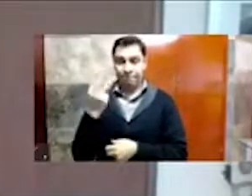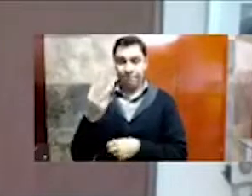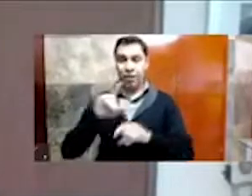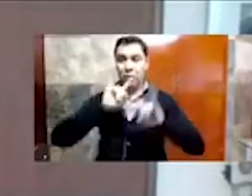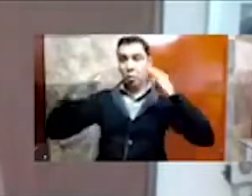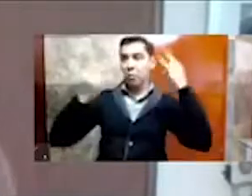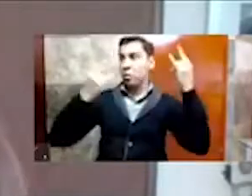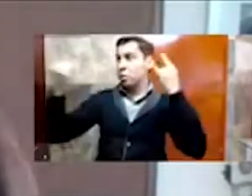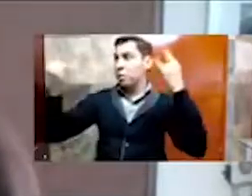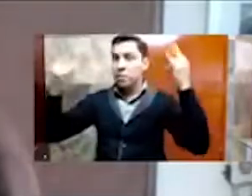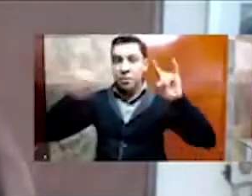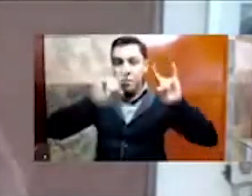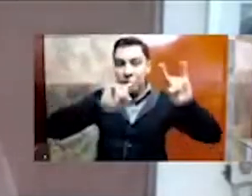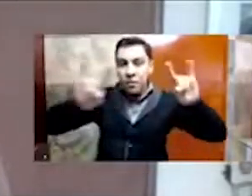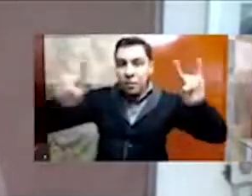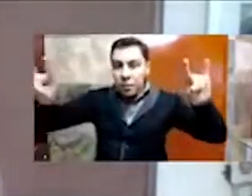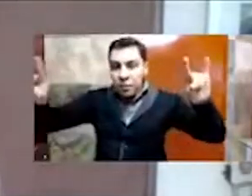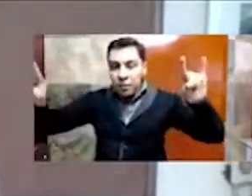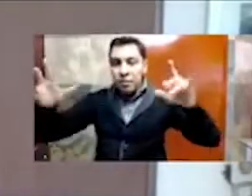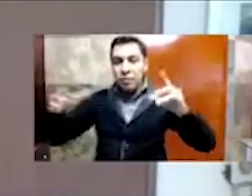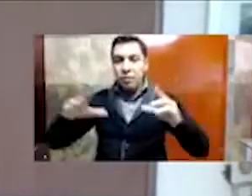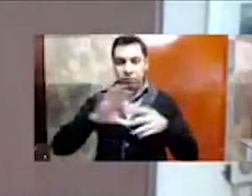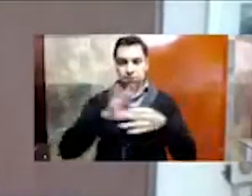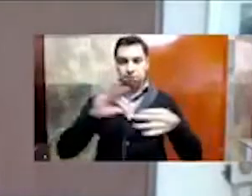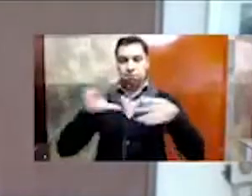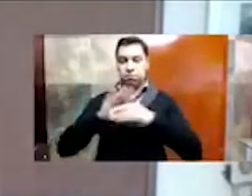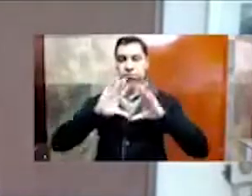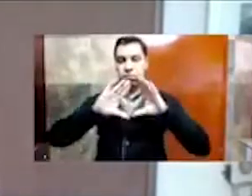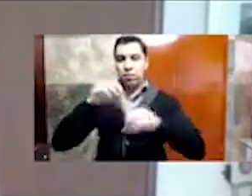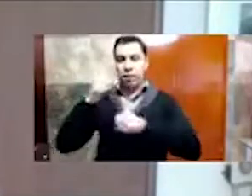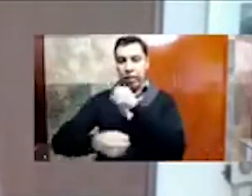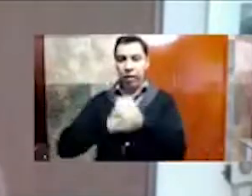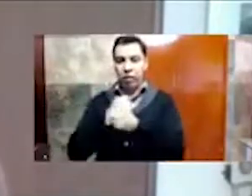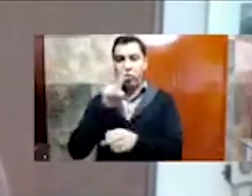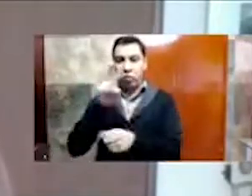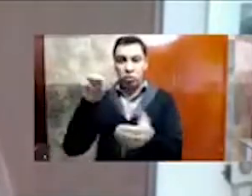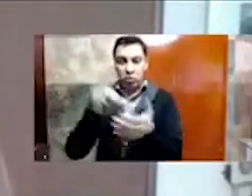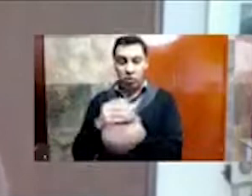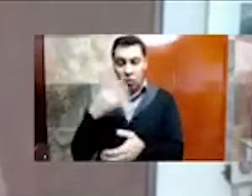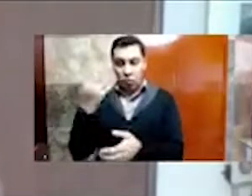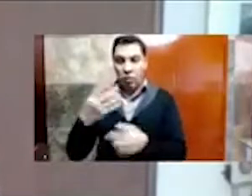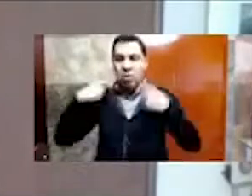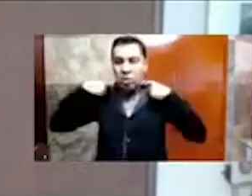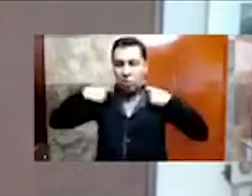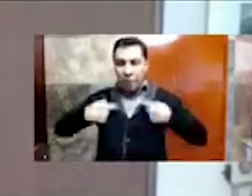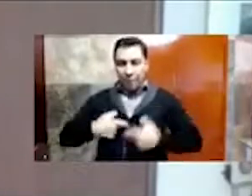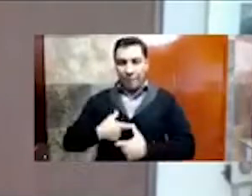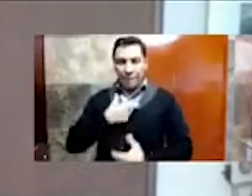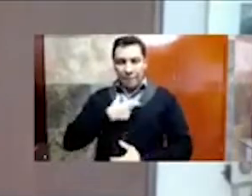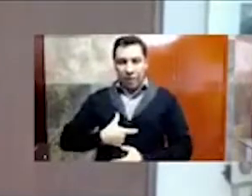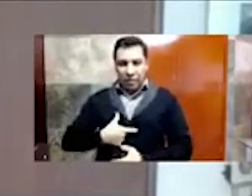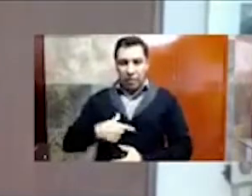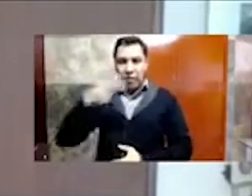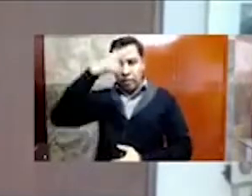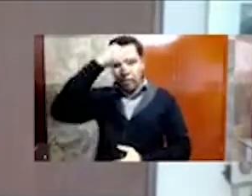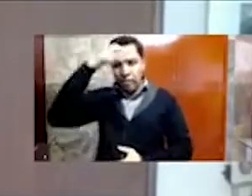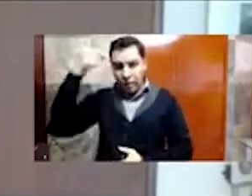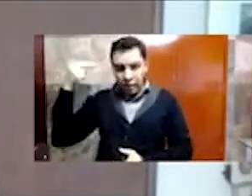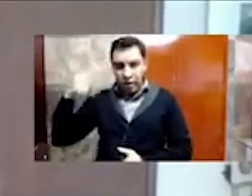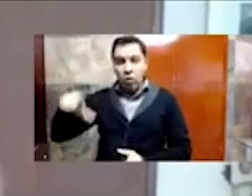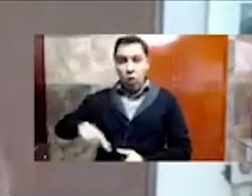extranjero. En el 2004 se hizo acreedor a la medalla Nayarit, máxima distinción que otorga el gobierno del estado.